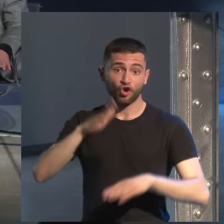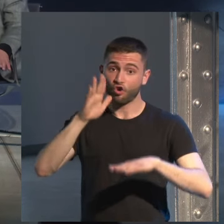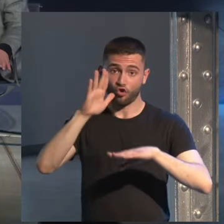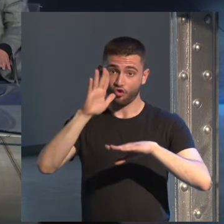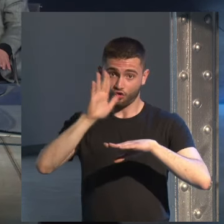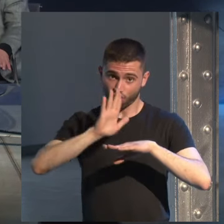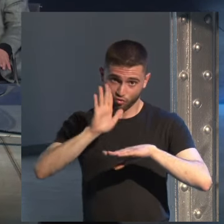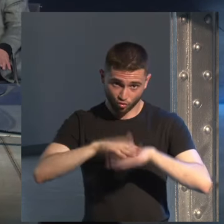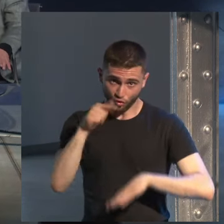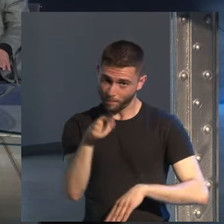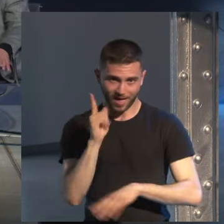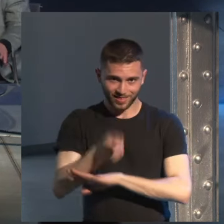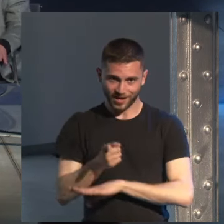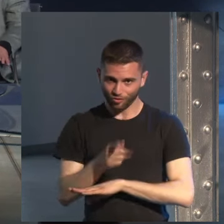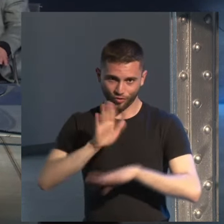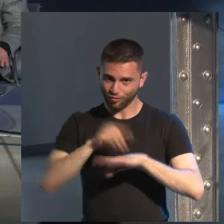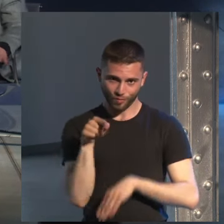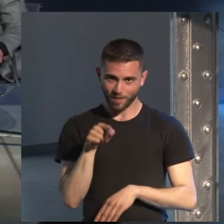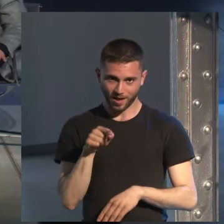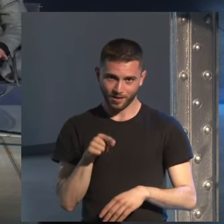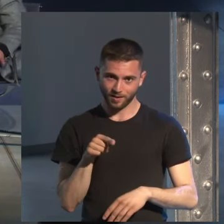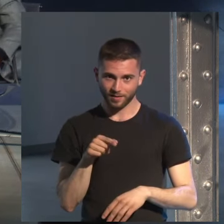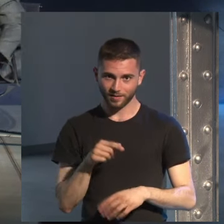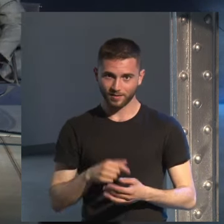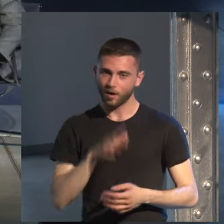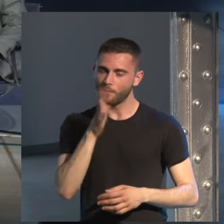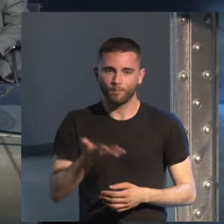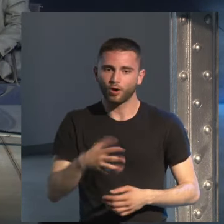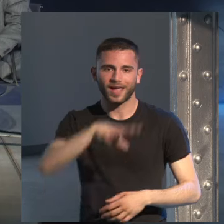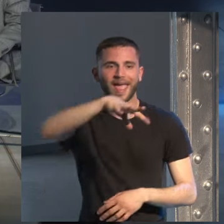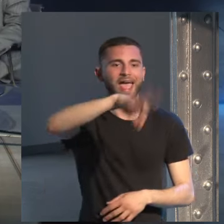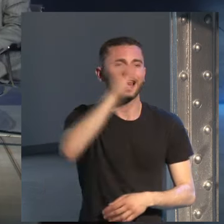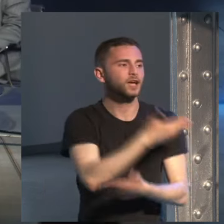del director no es culpa de las posibilidades que tiene